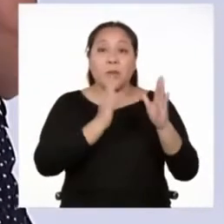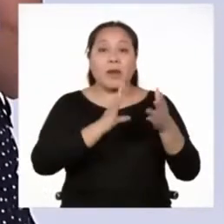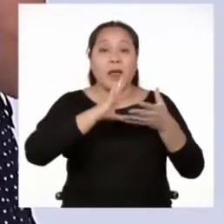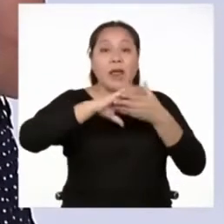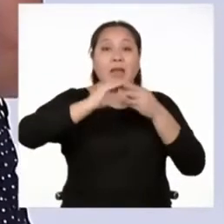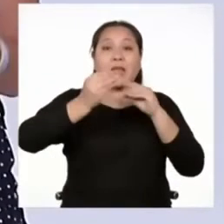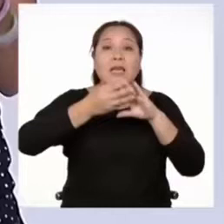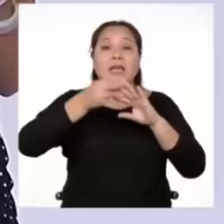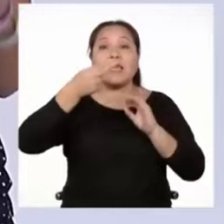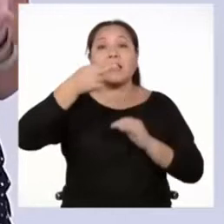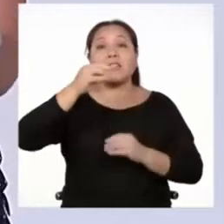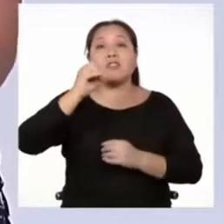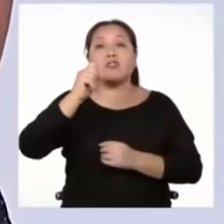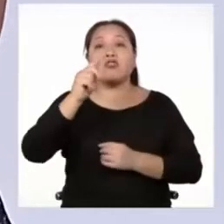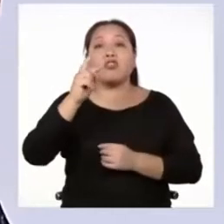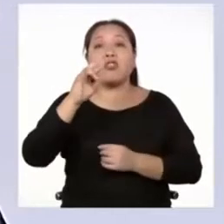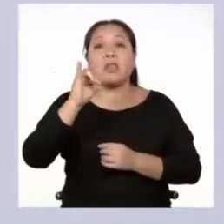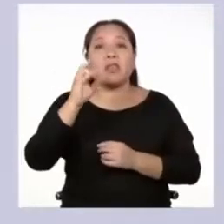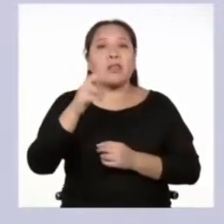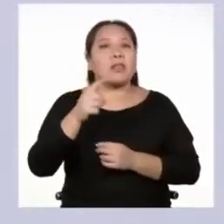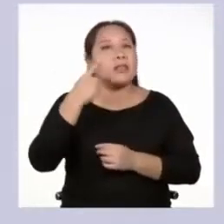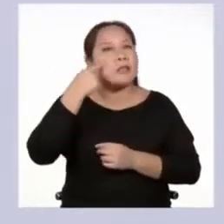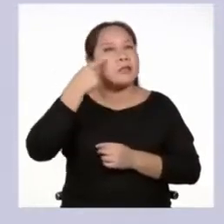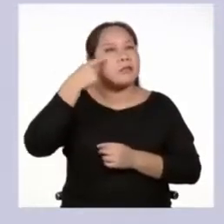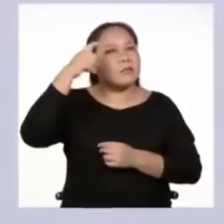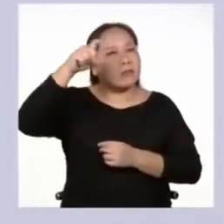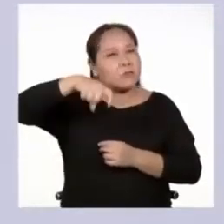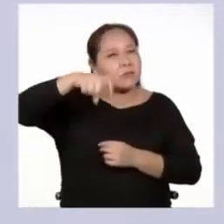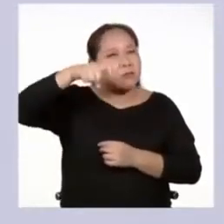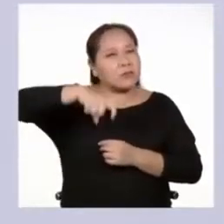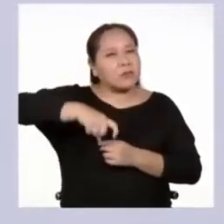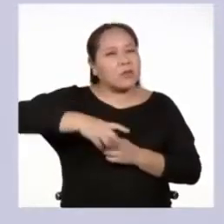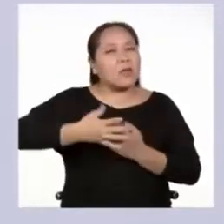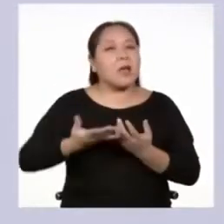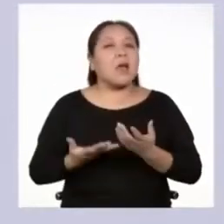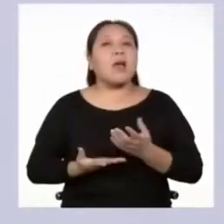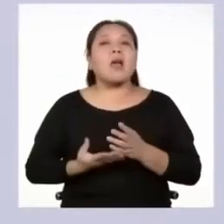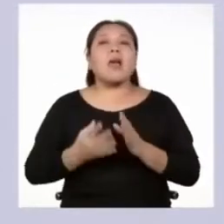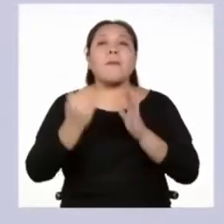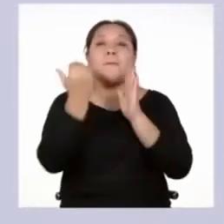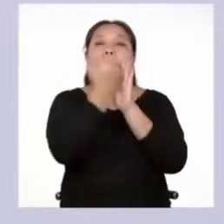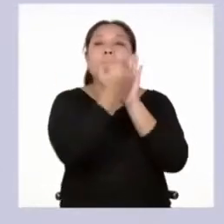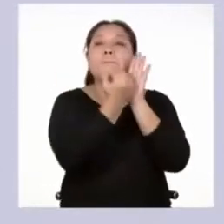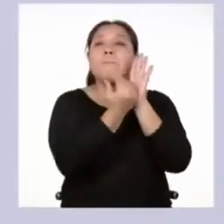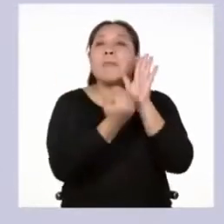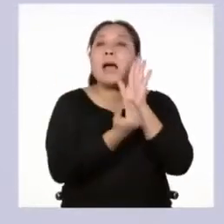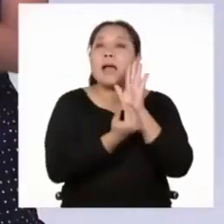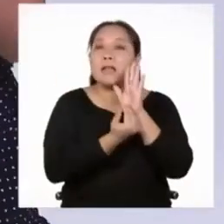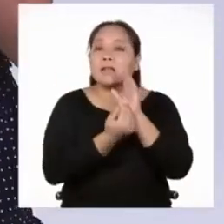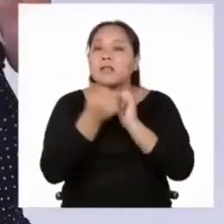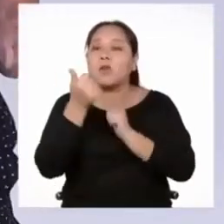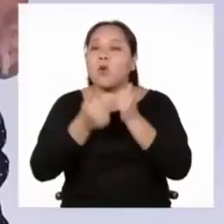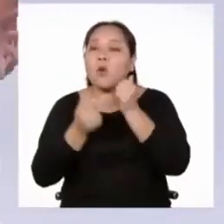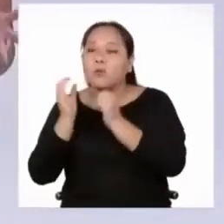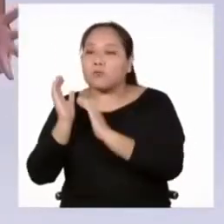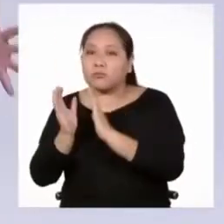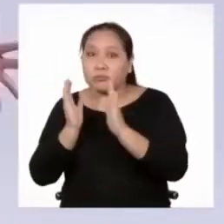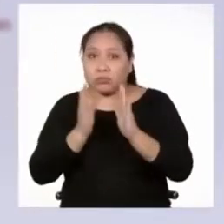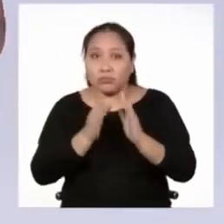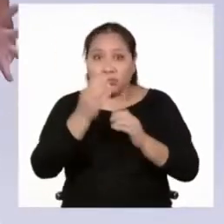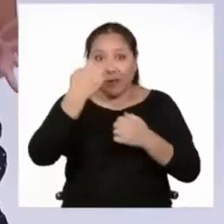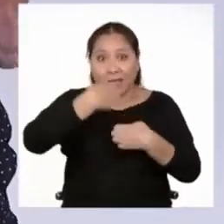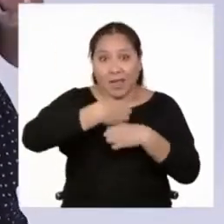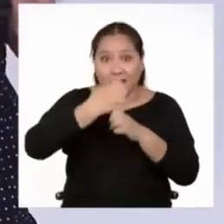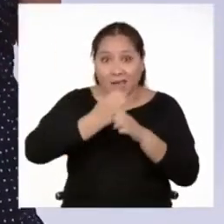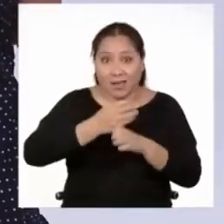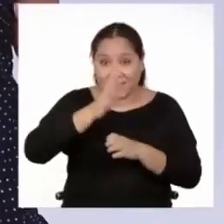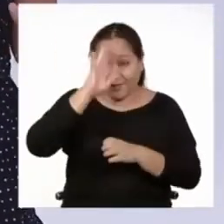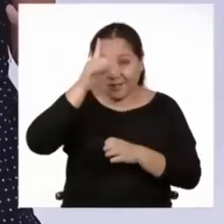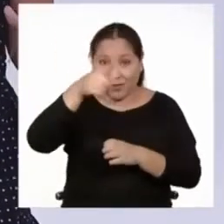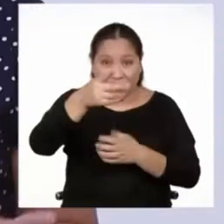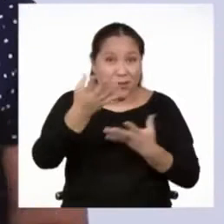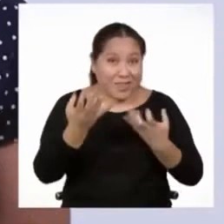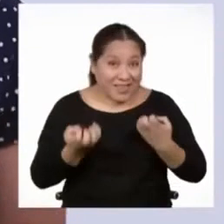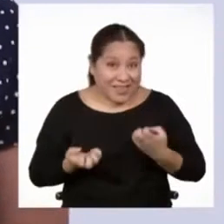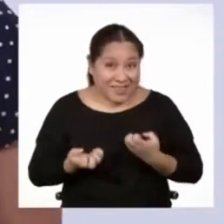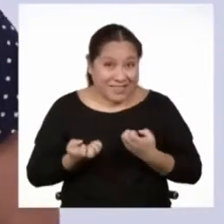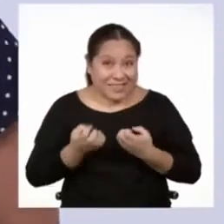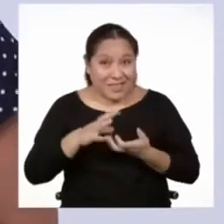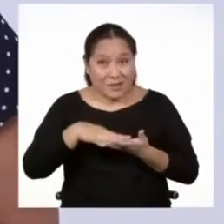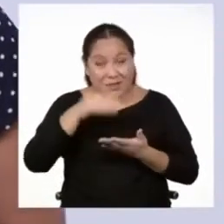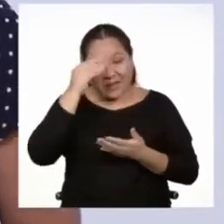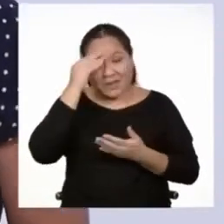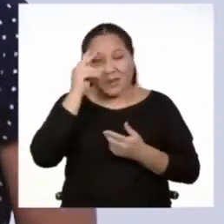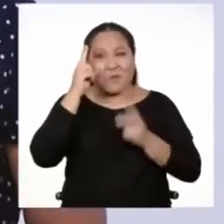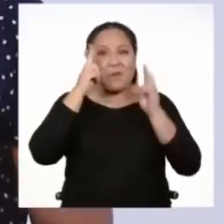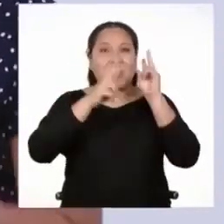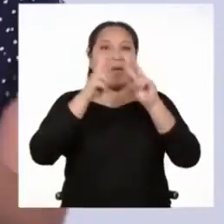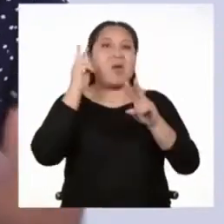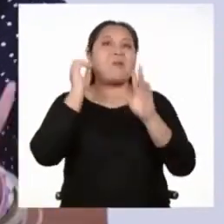importante que conozcas sus partes principales y cuál es la secuencia que debes seguir para crearlas. ¿Te animas a saber cómo elaborar una historieta? Bueno,